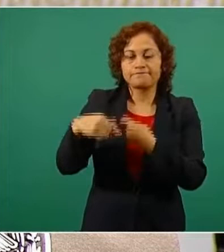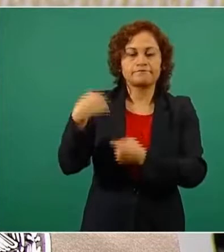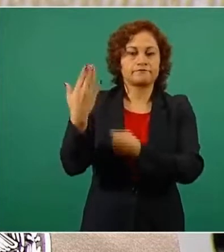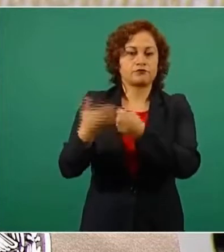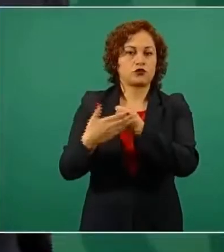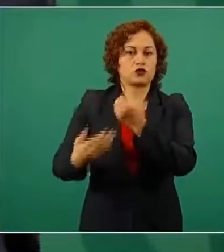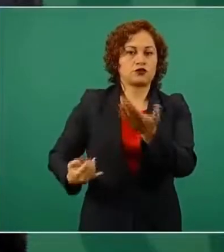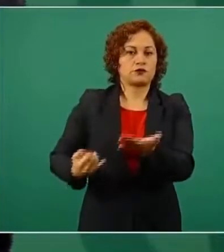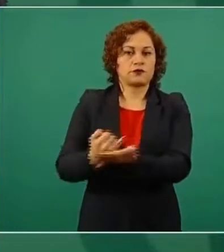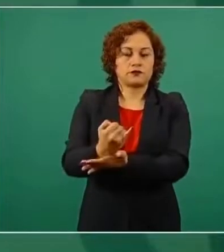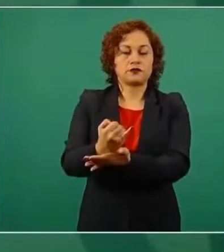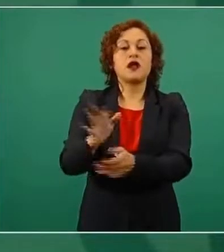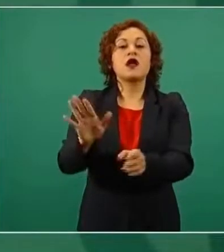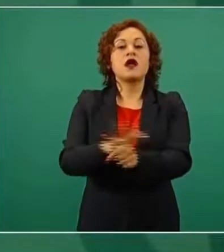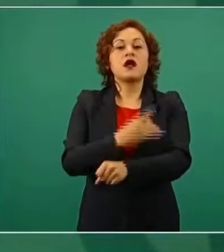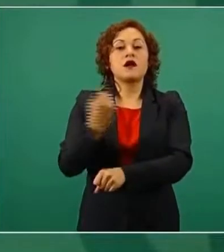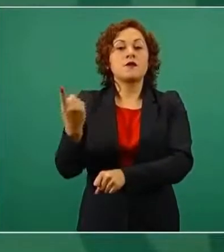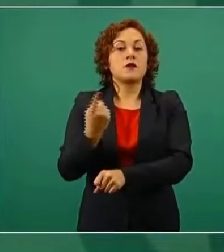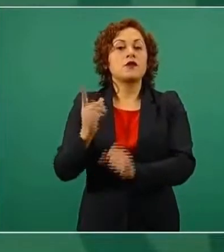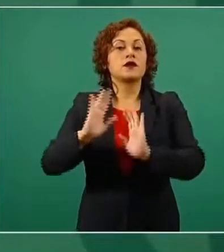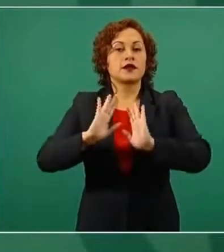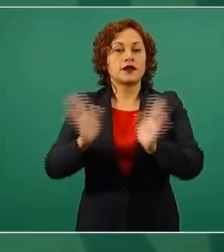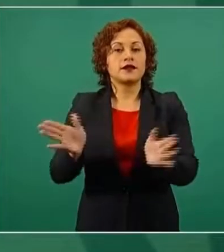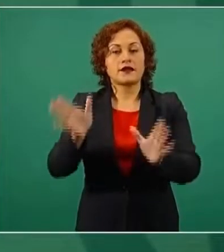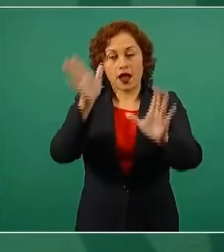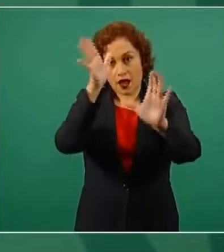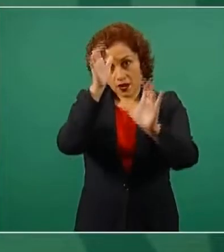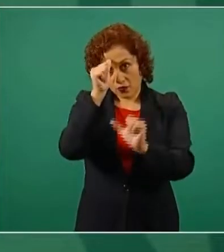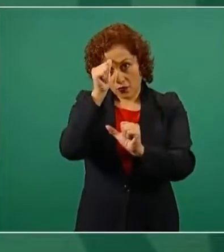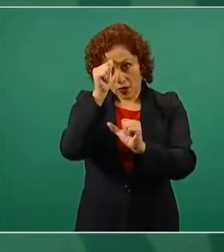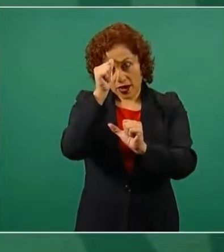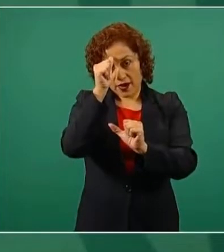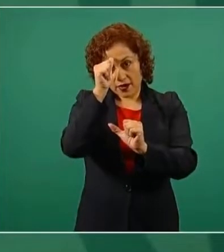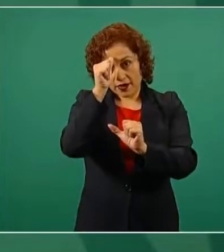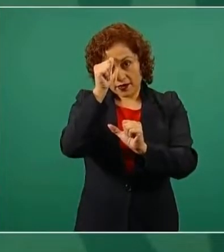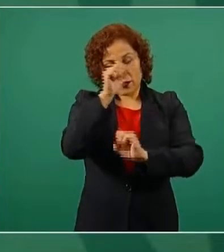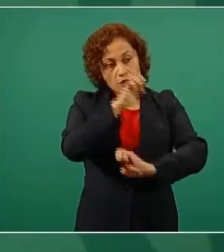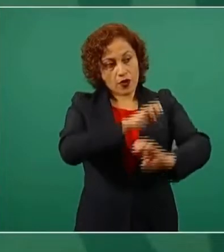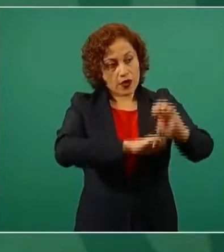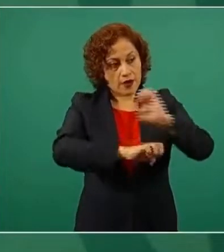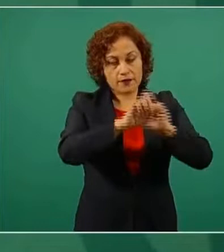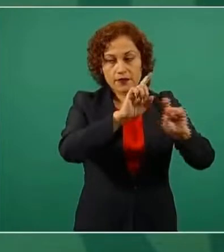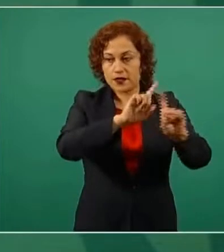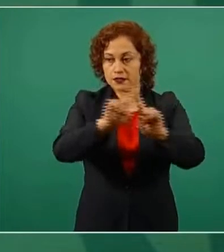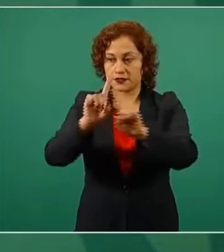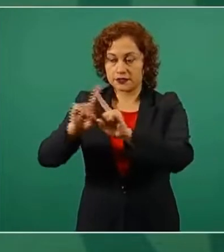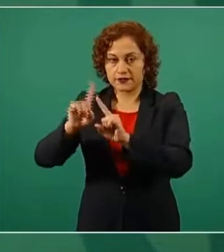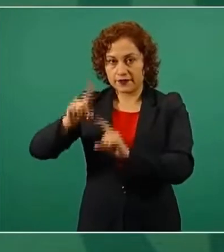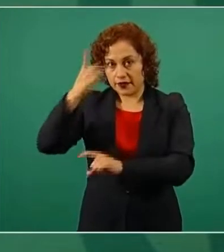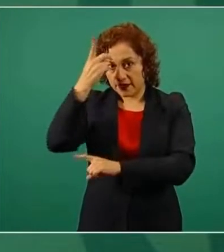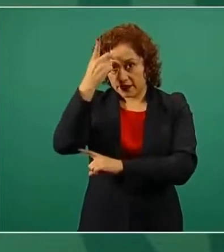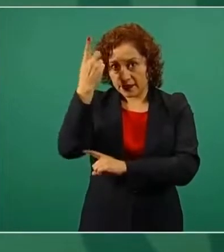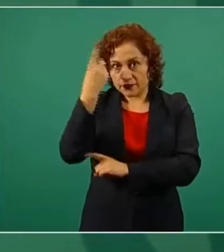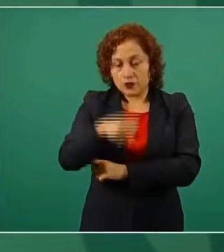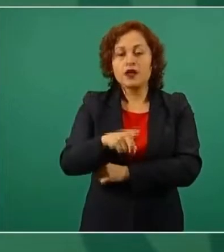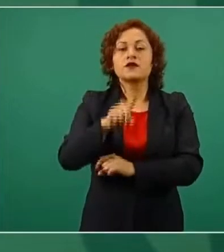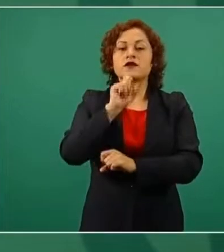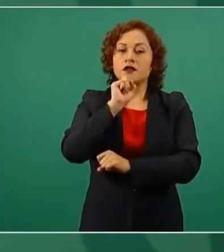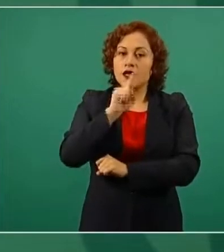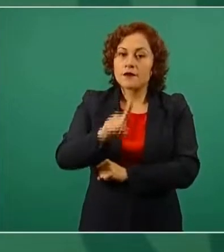empresarios, con los representantes de trabajadores